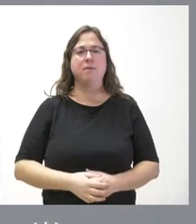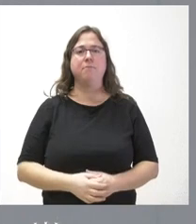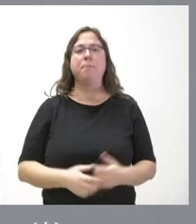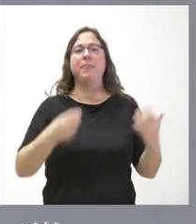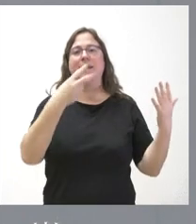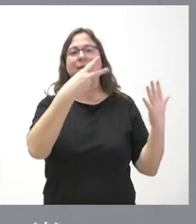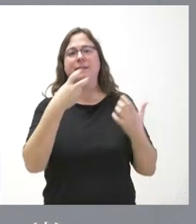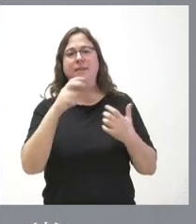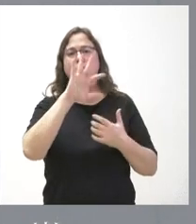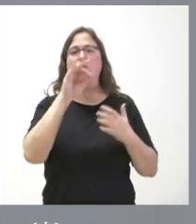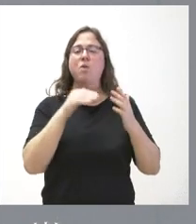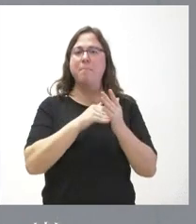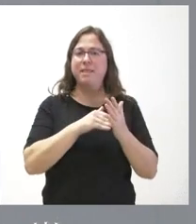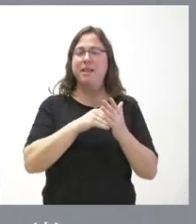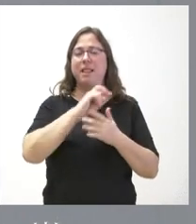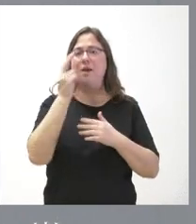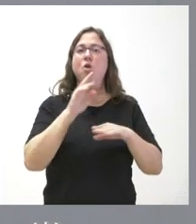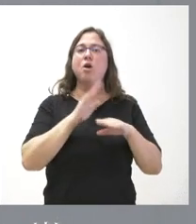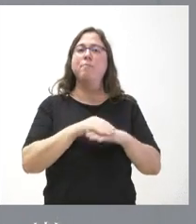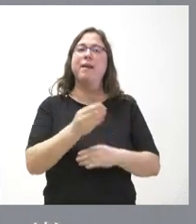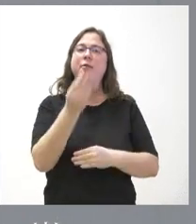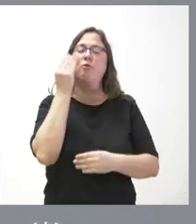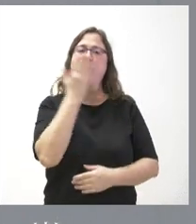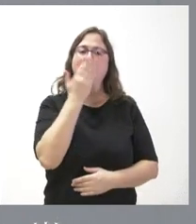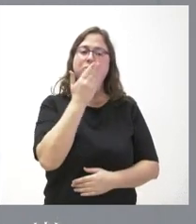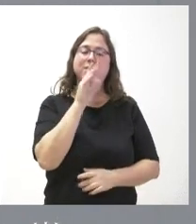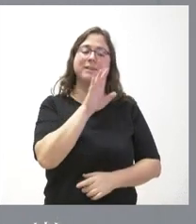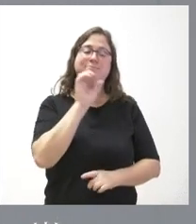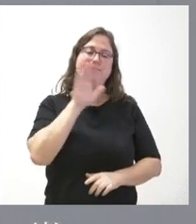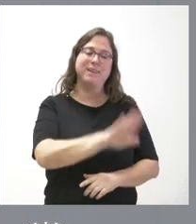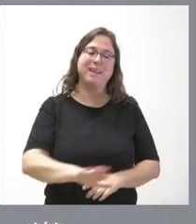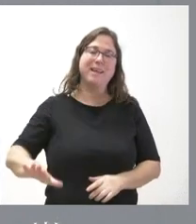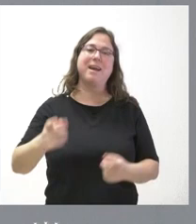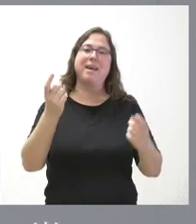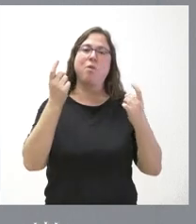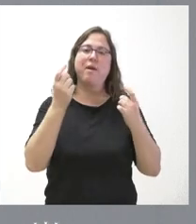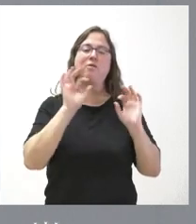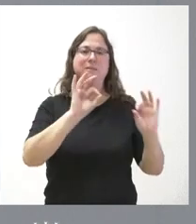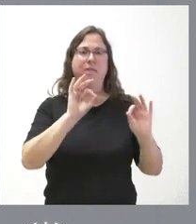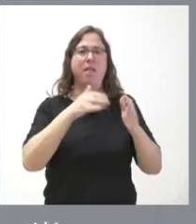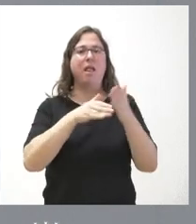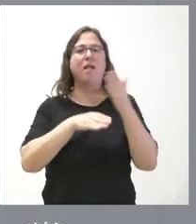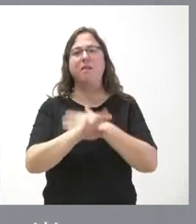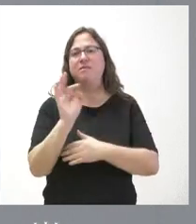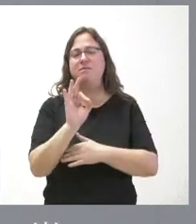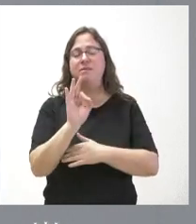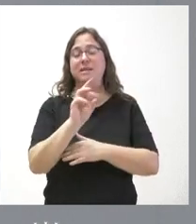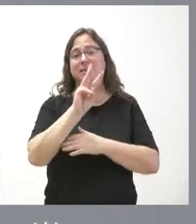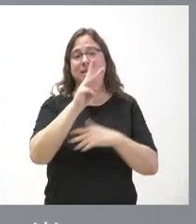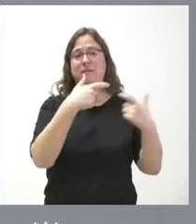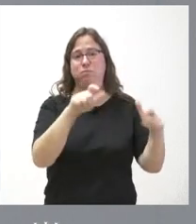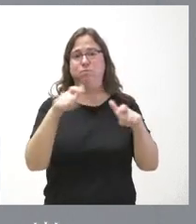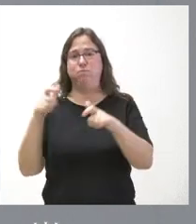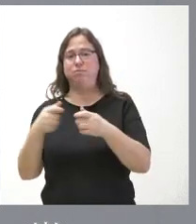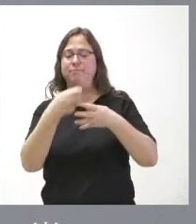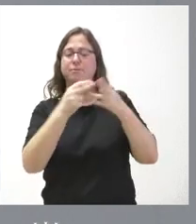750.000 euros para la prestación del servicio de comedor escolar de alumnos de educación especial. Se hace a través de tres entidades, tiene usted